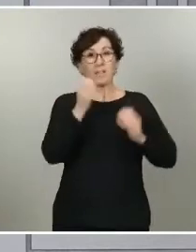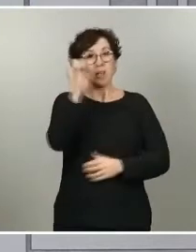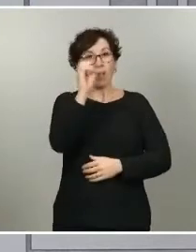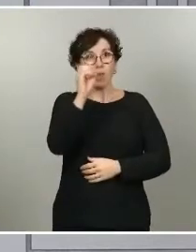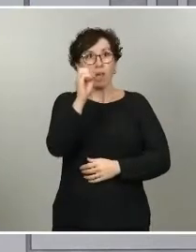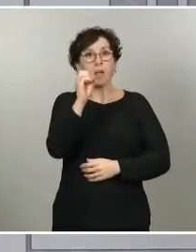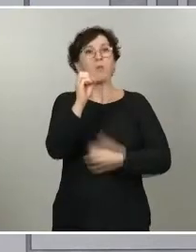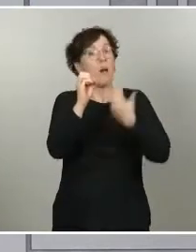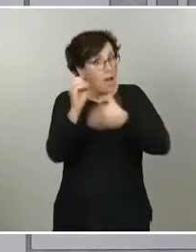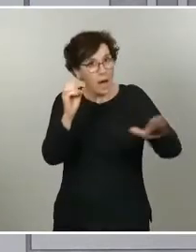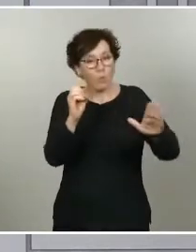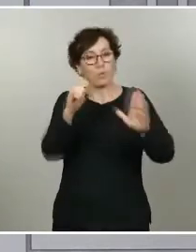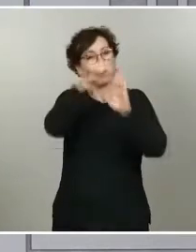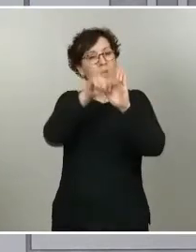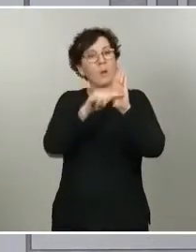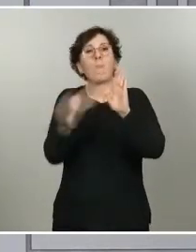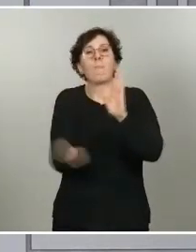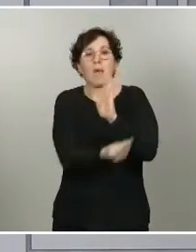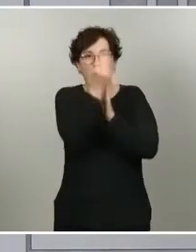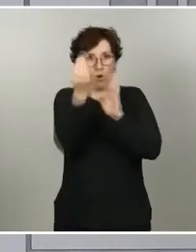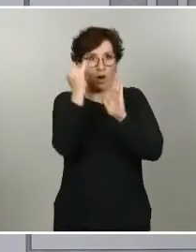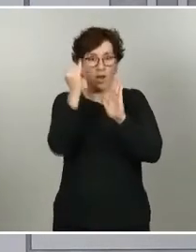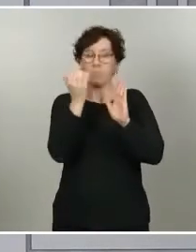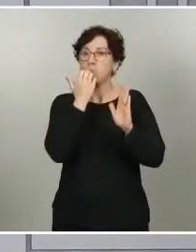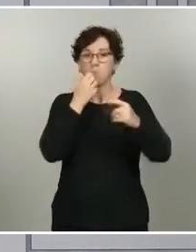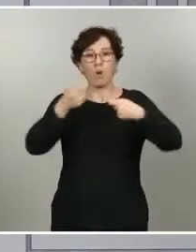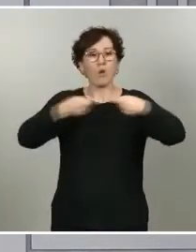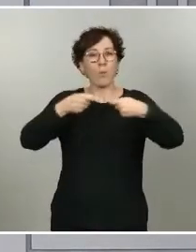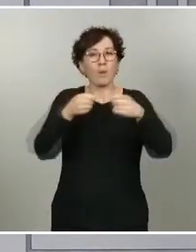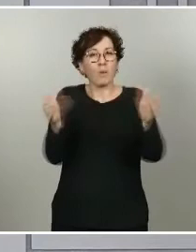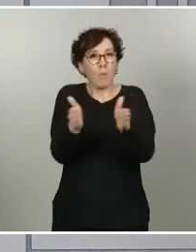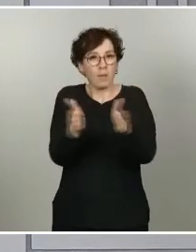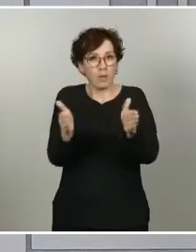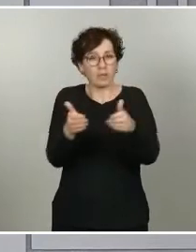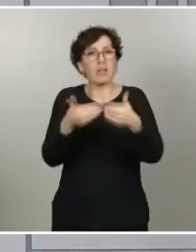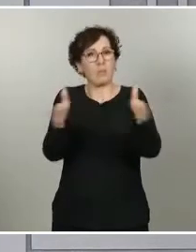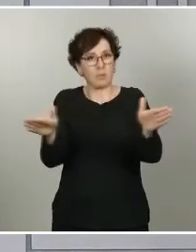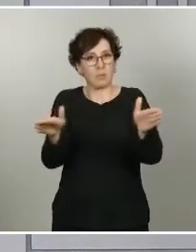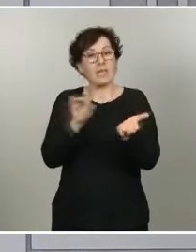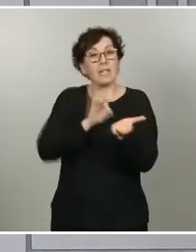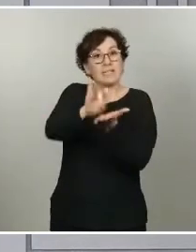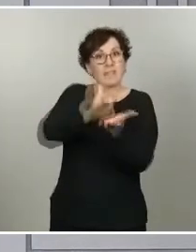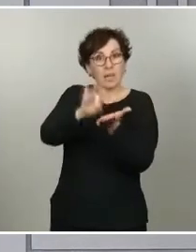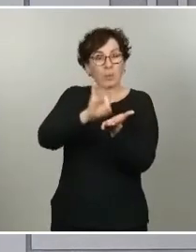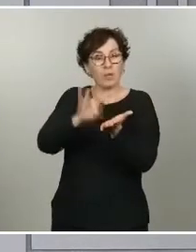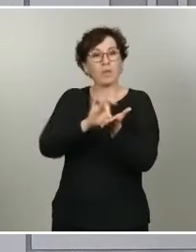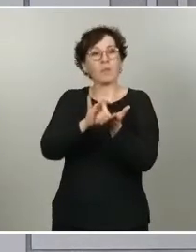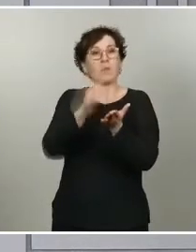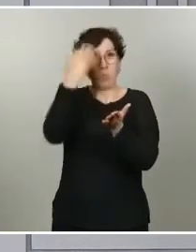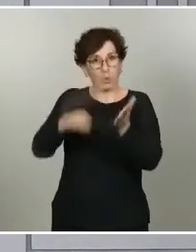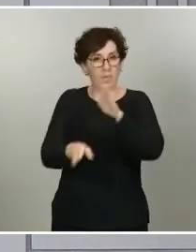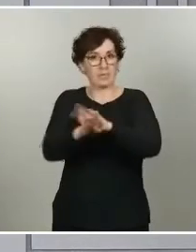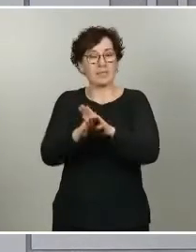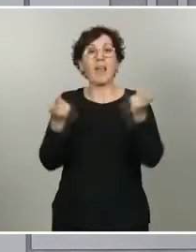concretamente se permite la apertura del comercio minorista y de las actividades de prestación de servicios sin cita previa, siempre